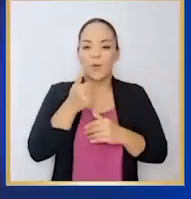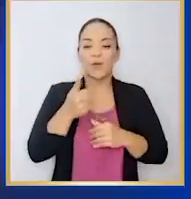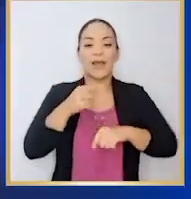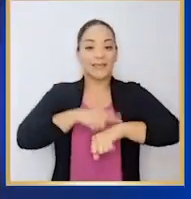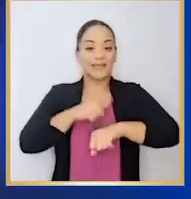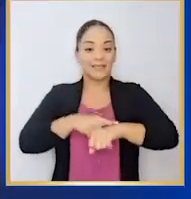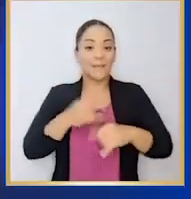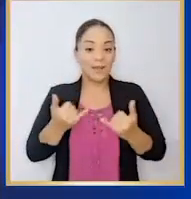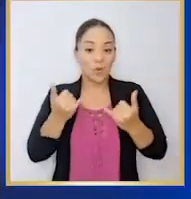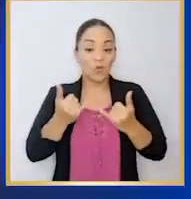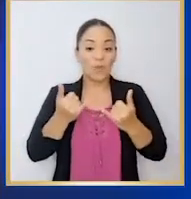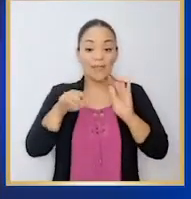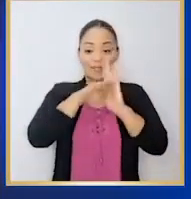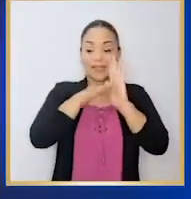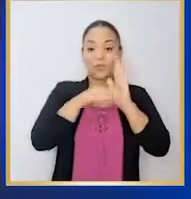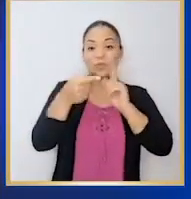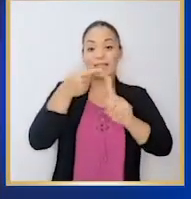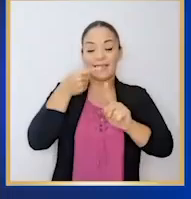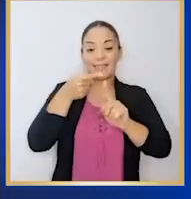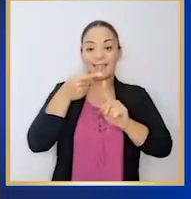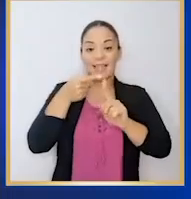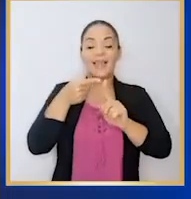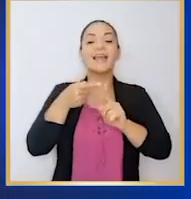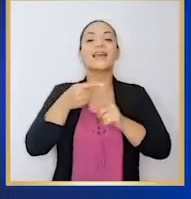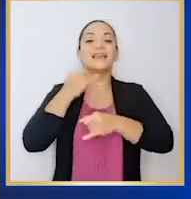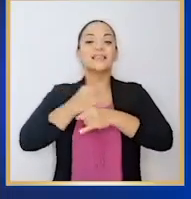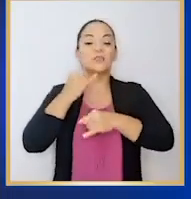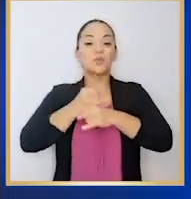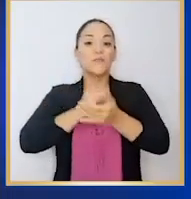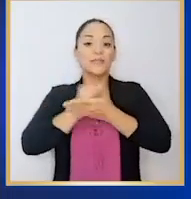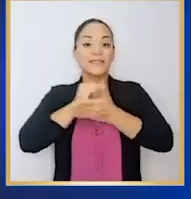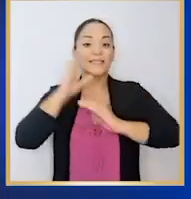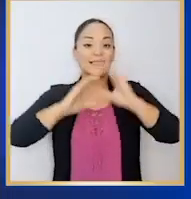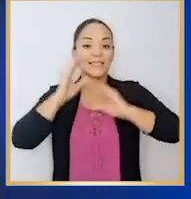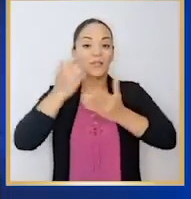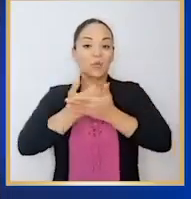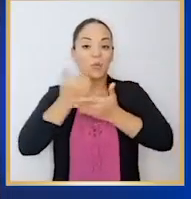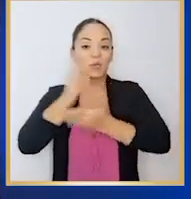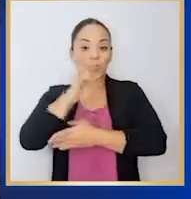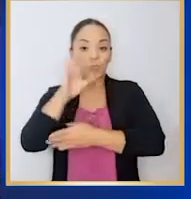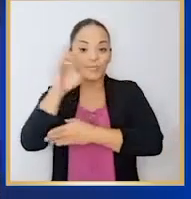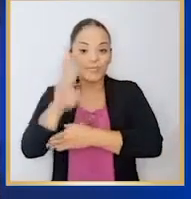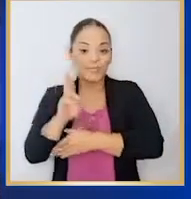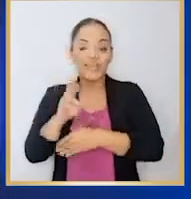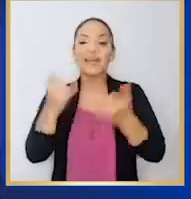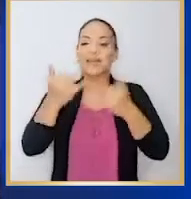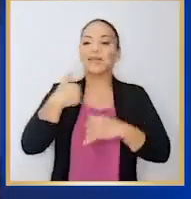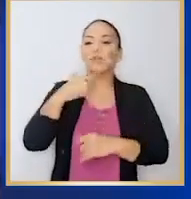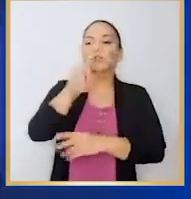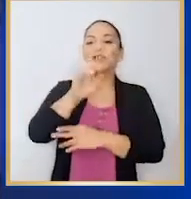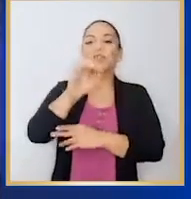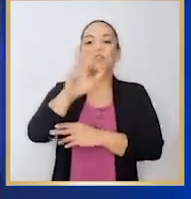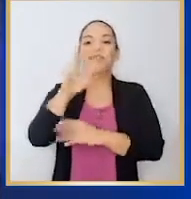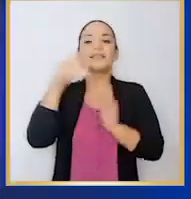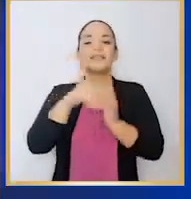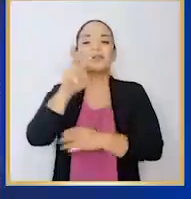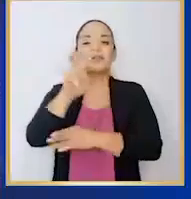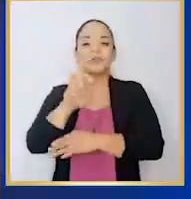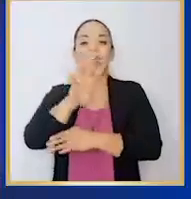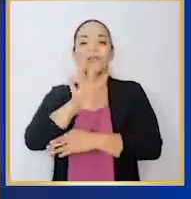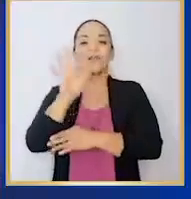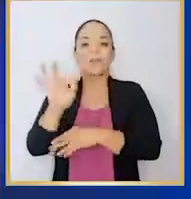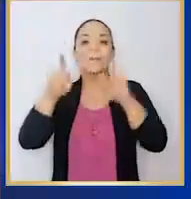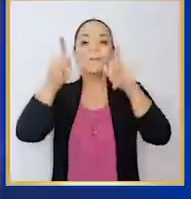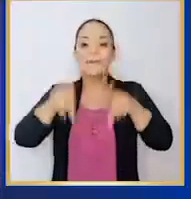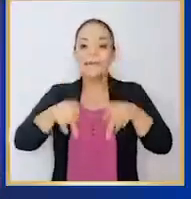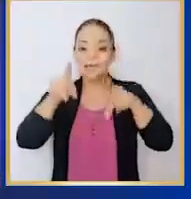y según los datos del Instituto de Investigaciones de Ciencias Económicas de la Universidad de Costa Rica, tenemos 103.249